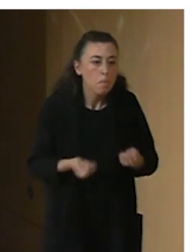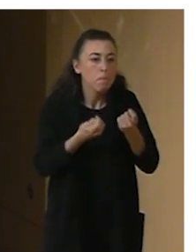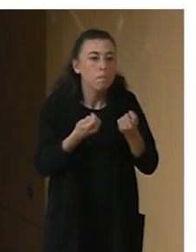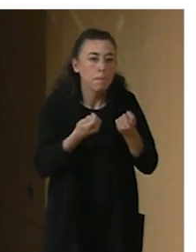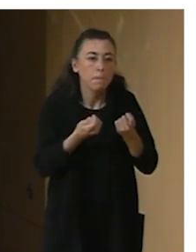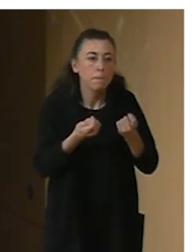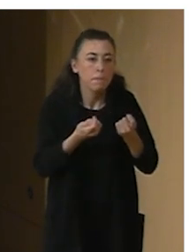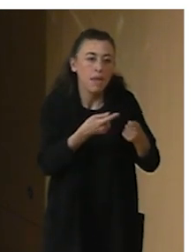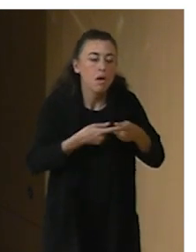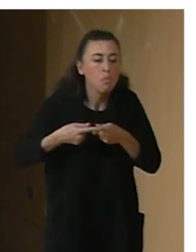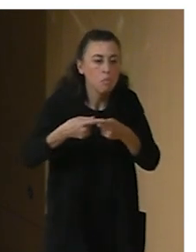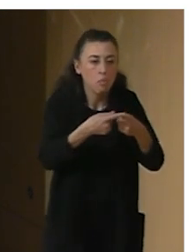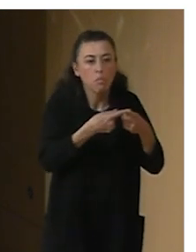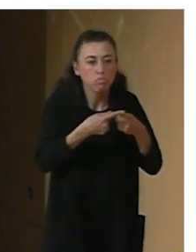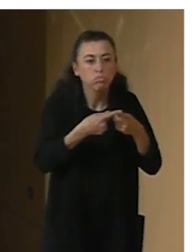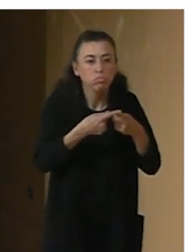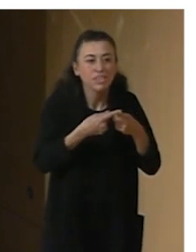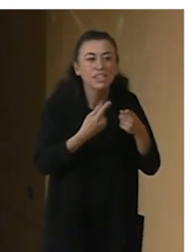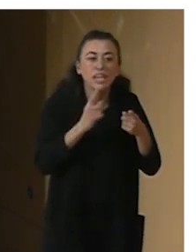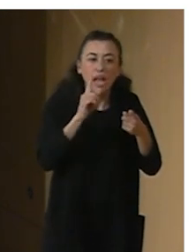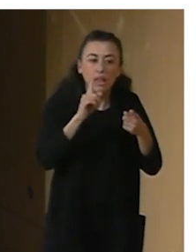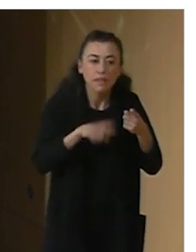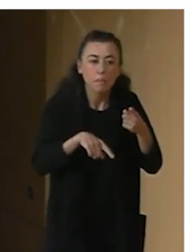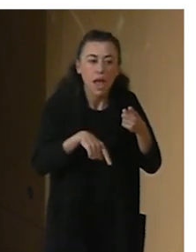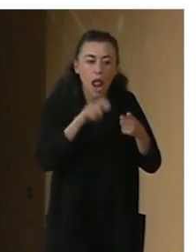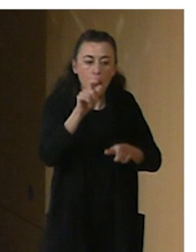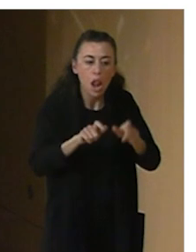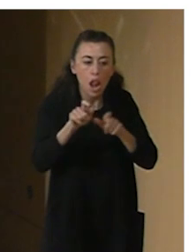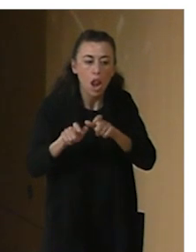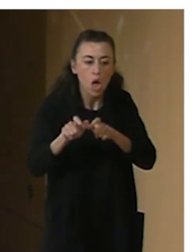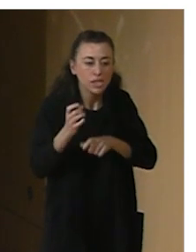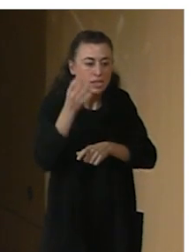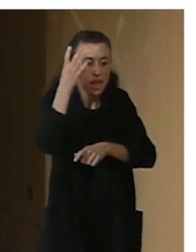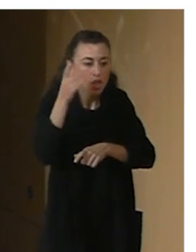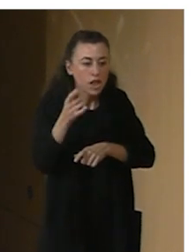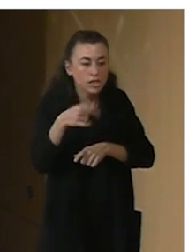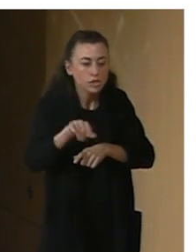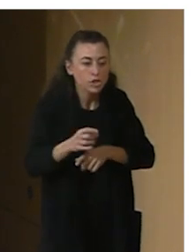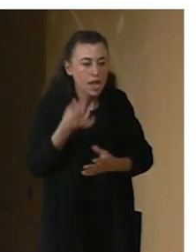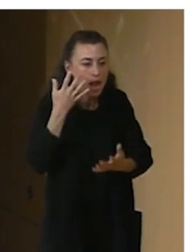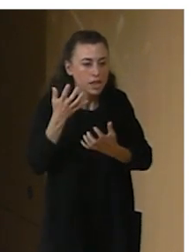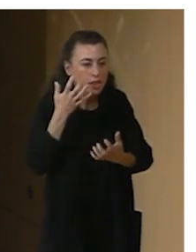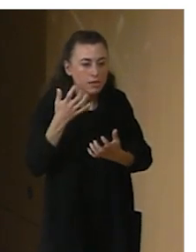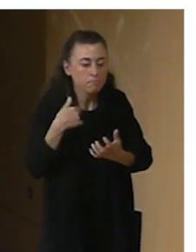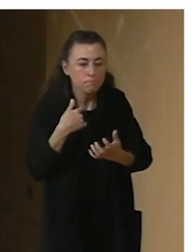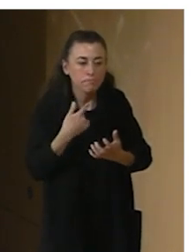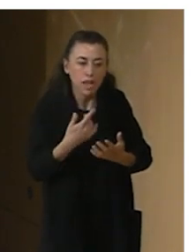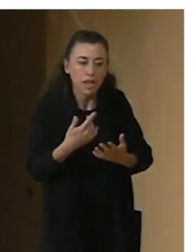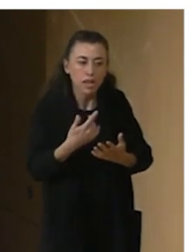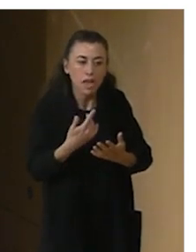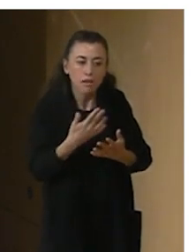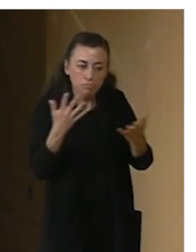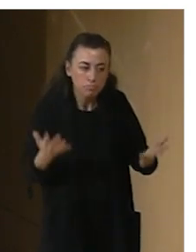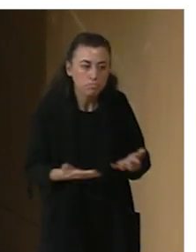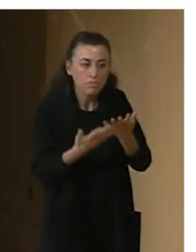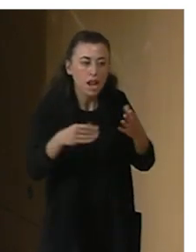fomenta en los creadores que creen un arte audaz e innovador que aproveche el potencial artístico de la inclusión, que